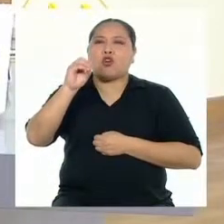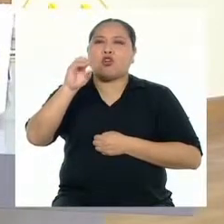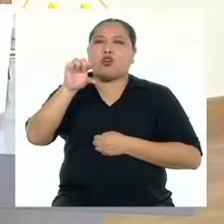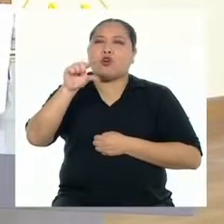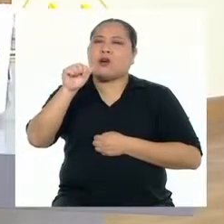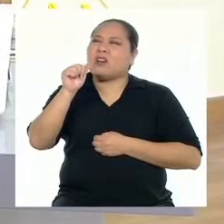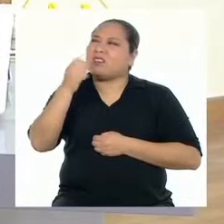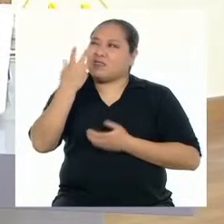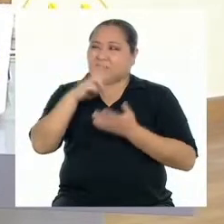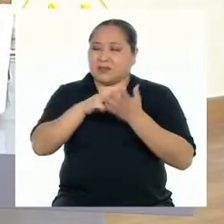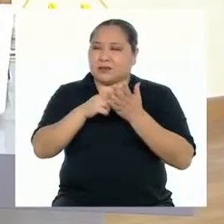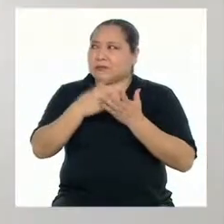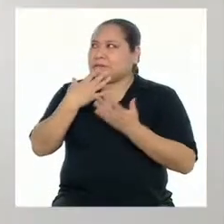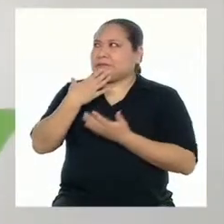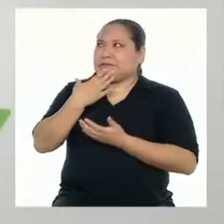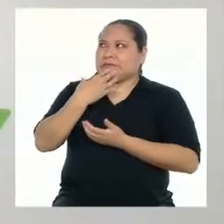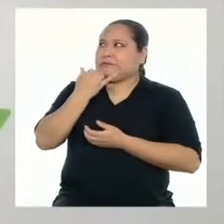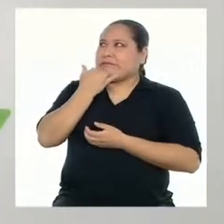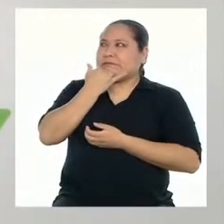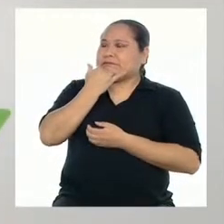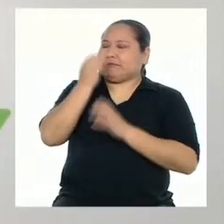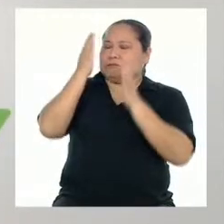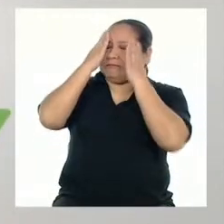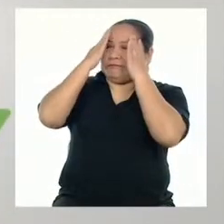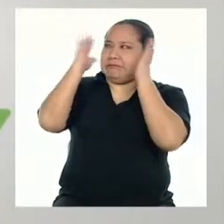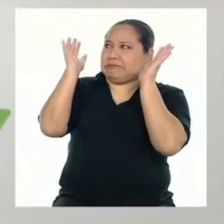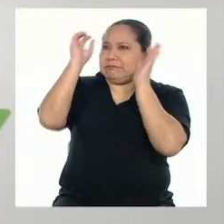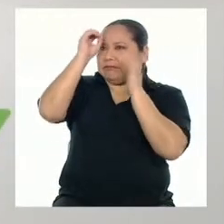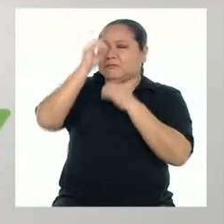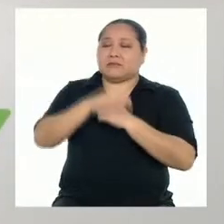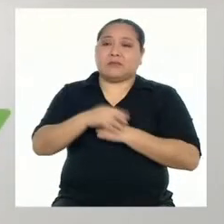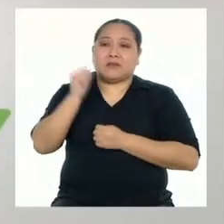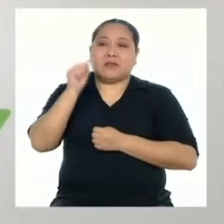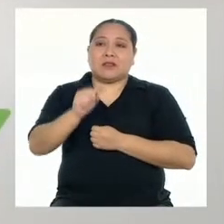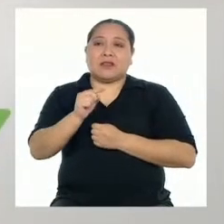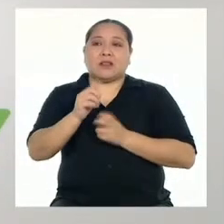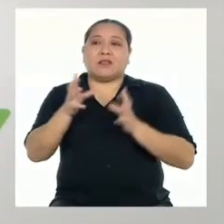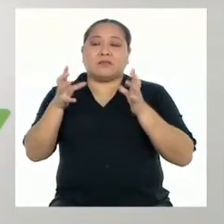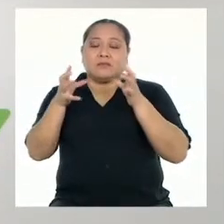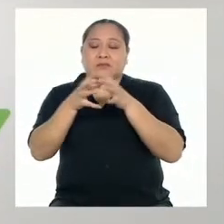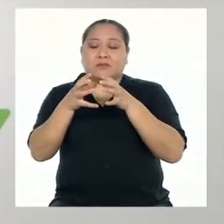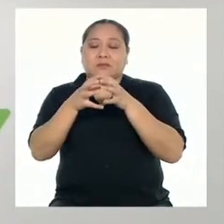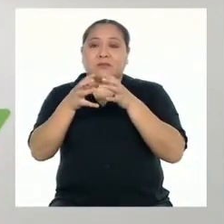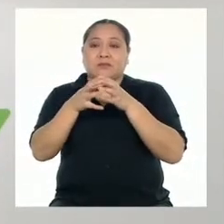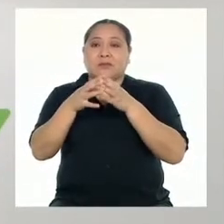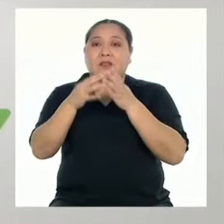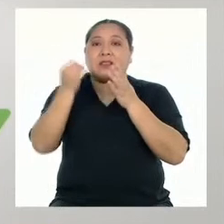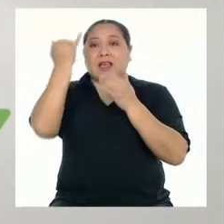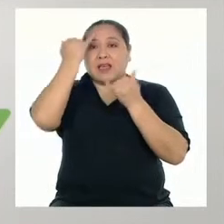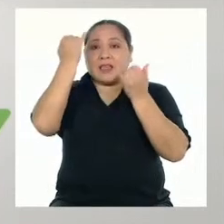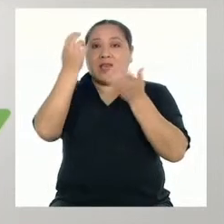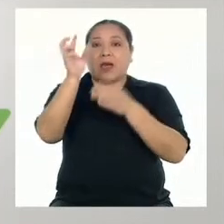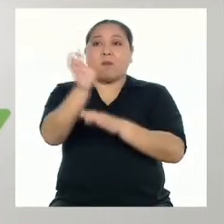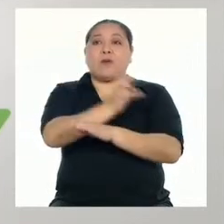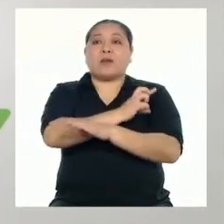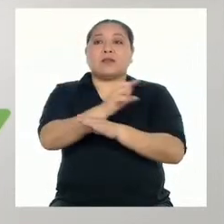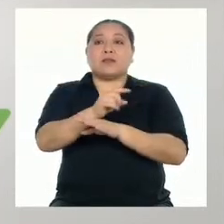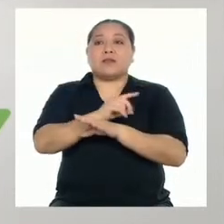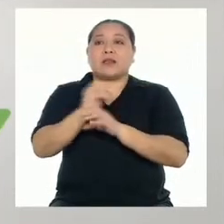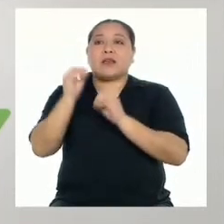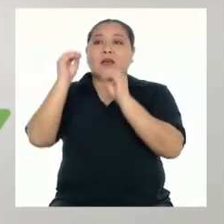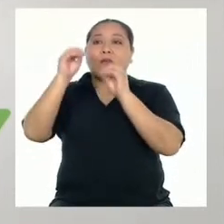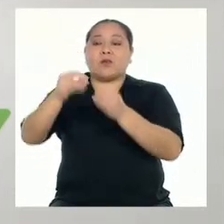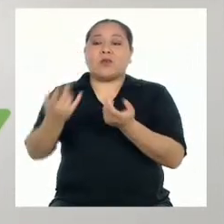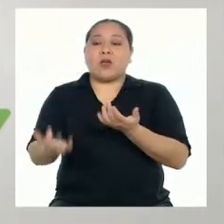¡Uy! Ahí sí que me agarro. Una égloga es una composición poética que idealiza la vida de los